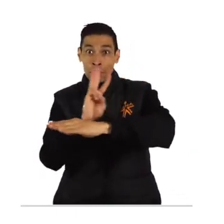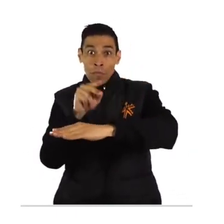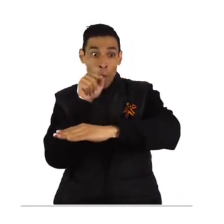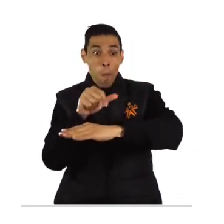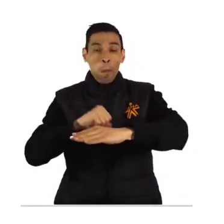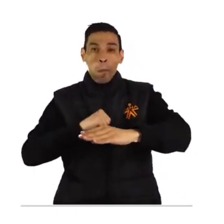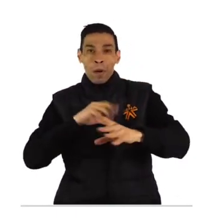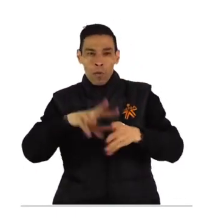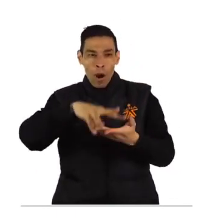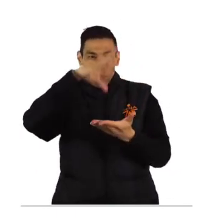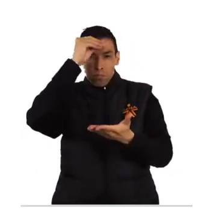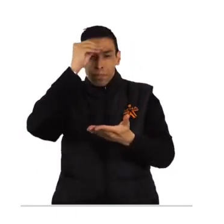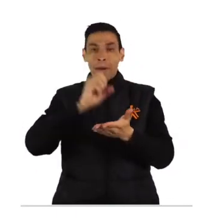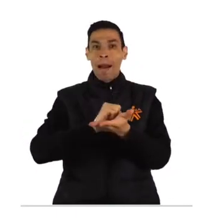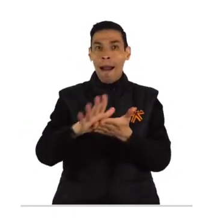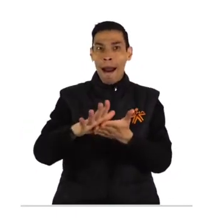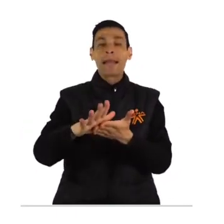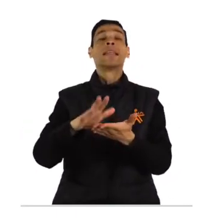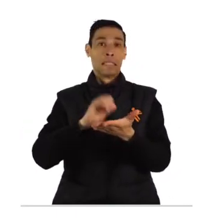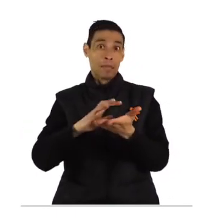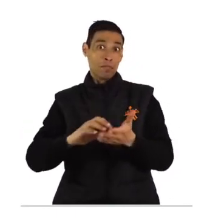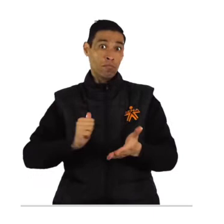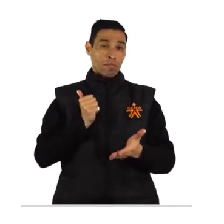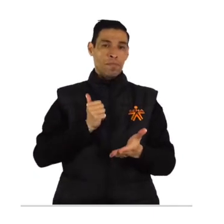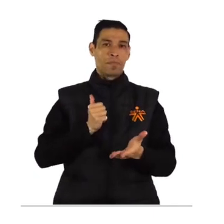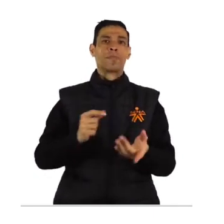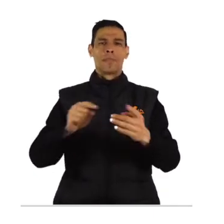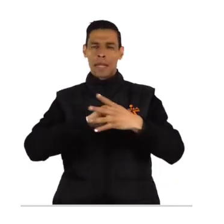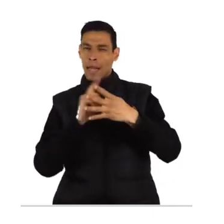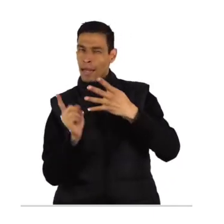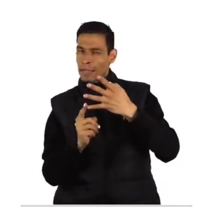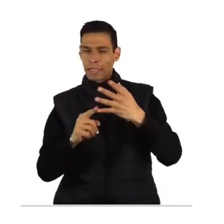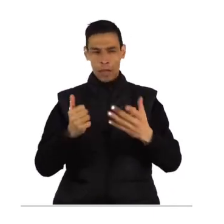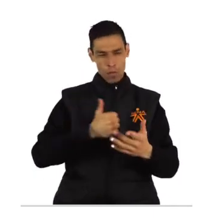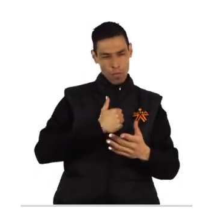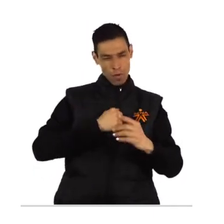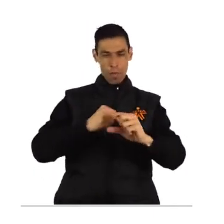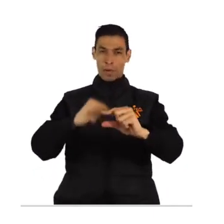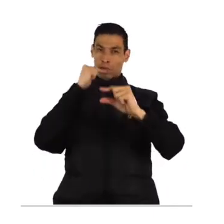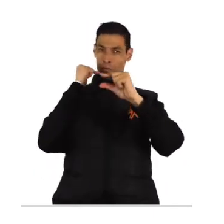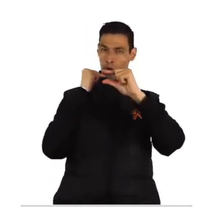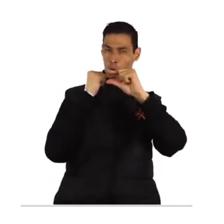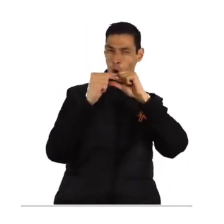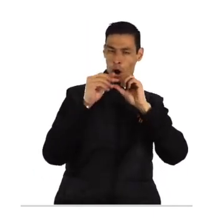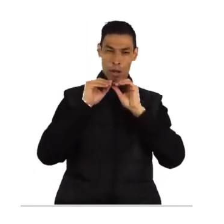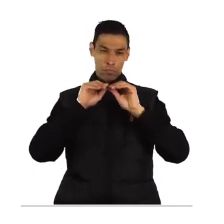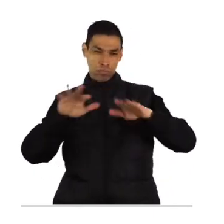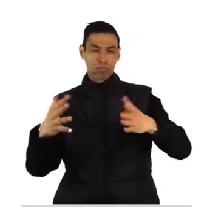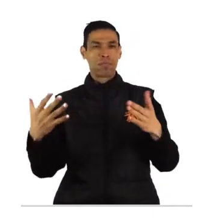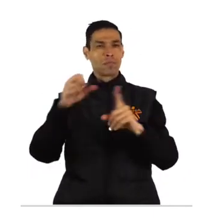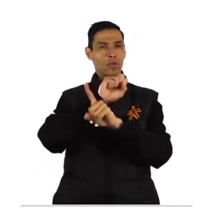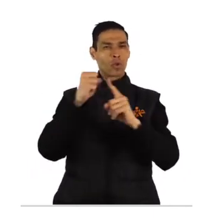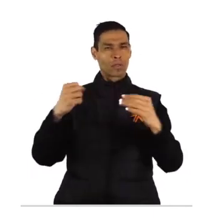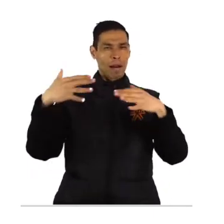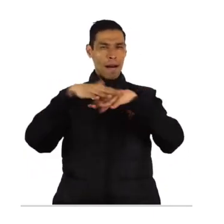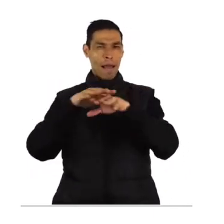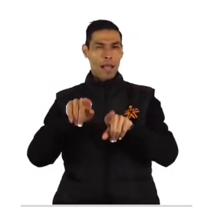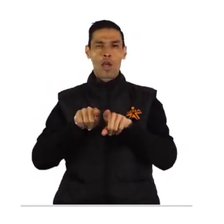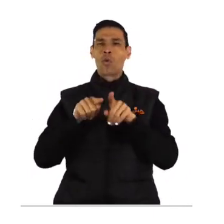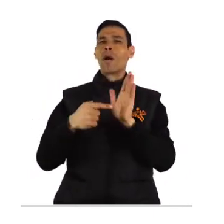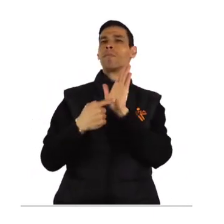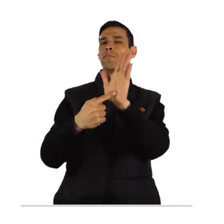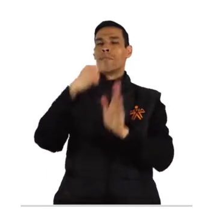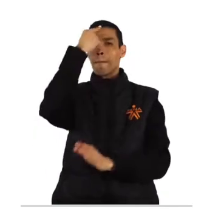gratuitos que se encuentran en la web construye tu propia identidad digital a partir de tu correo electrónico personal y tus redes